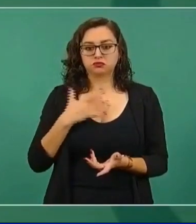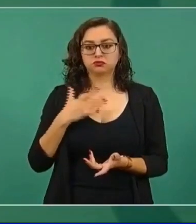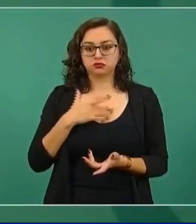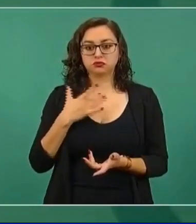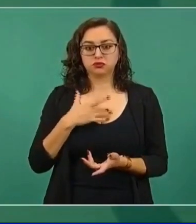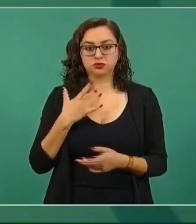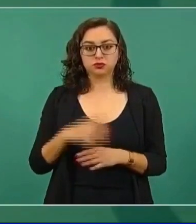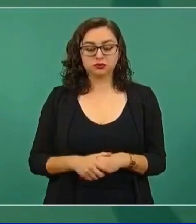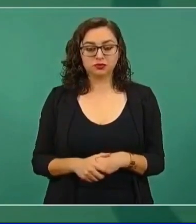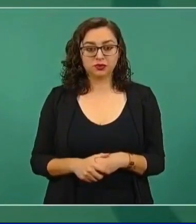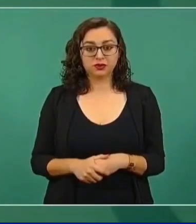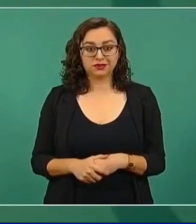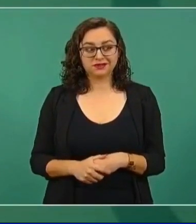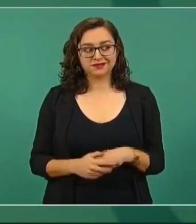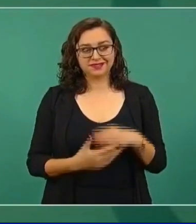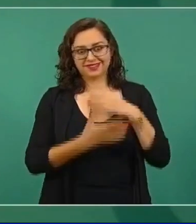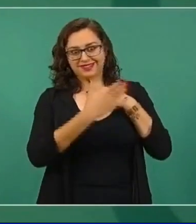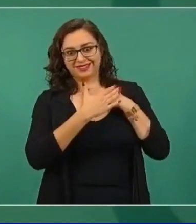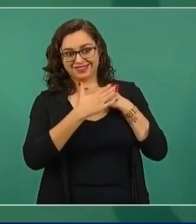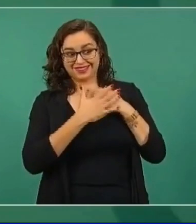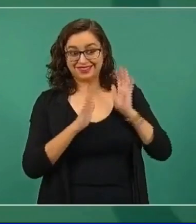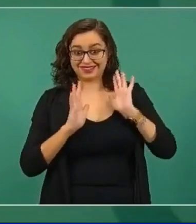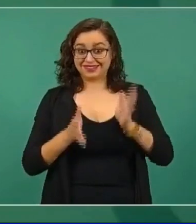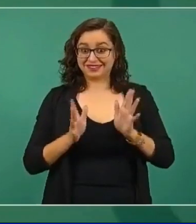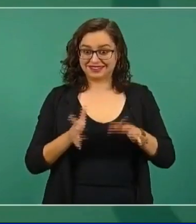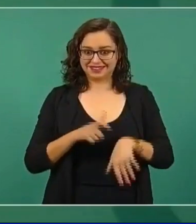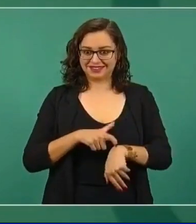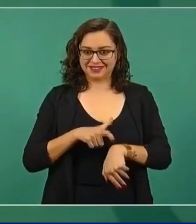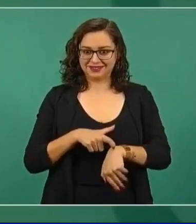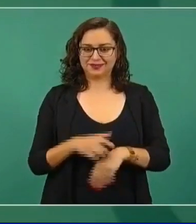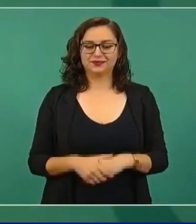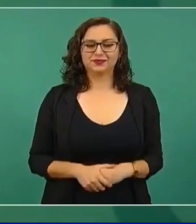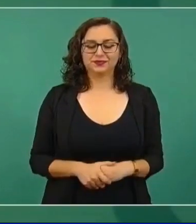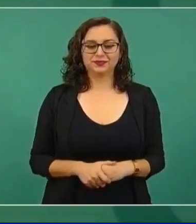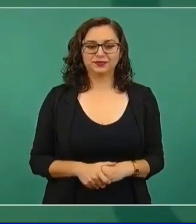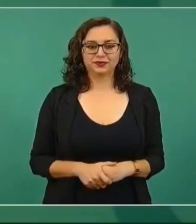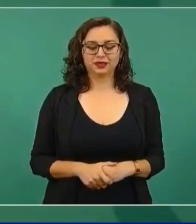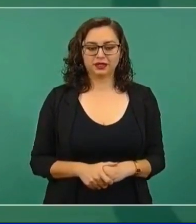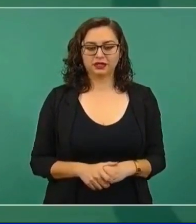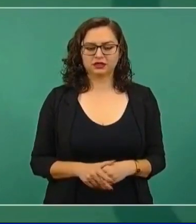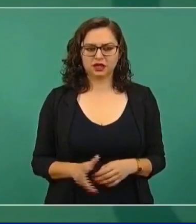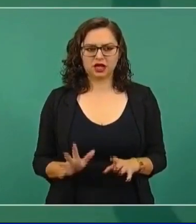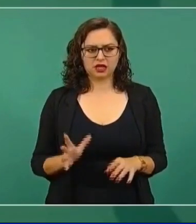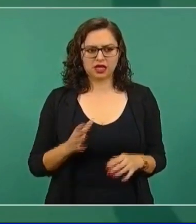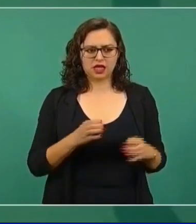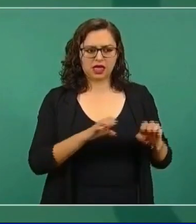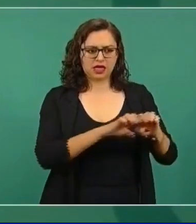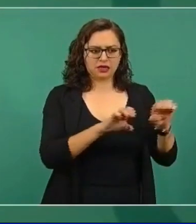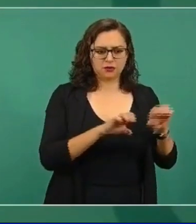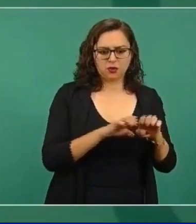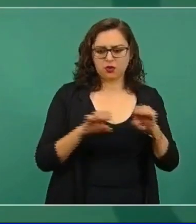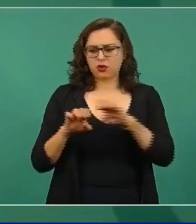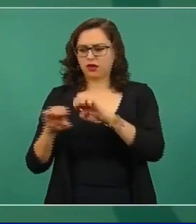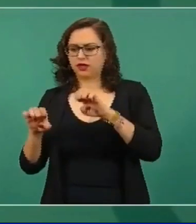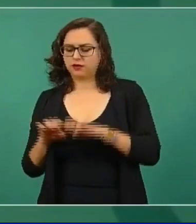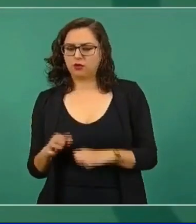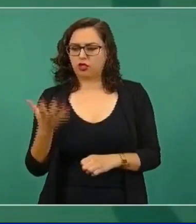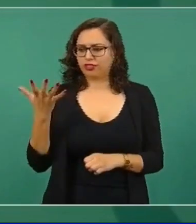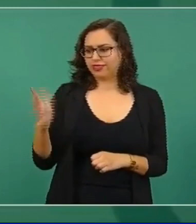10 y 10 funcionarios